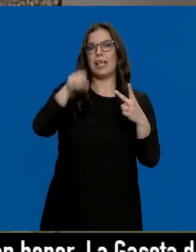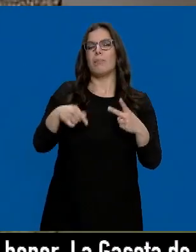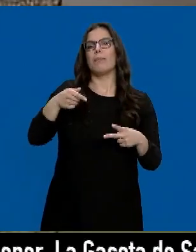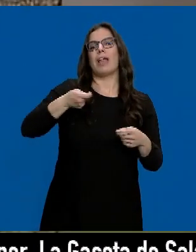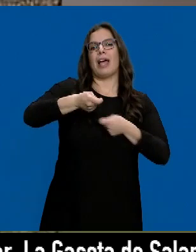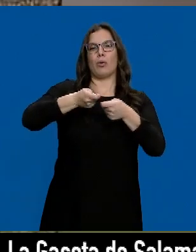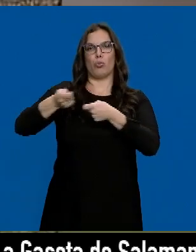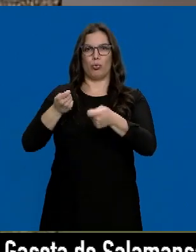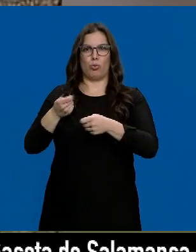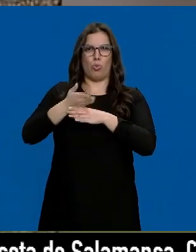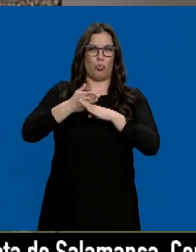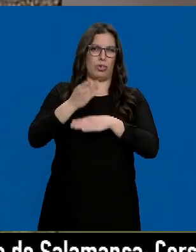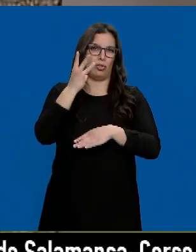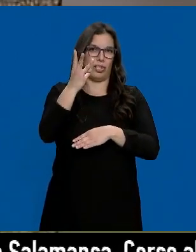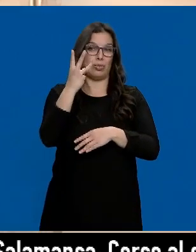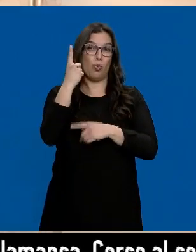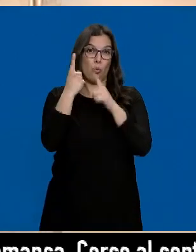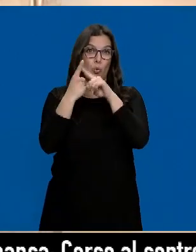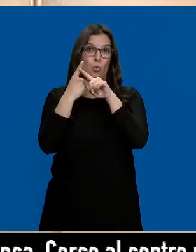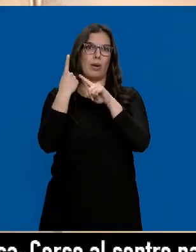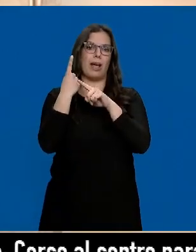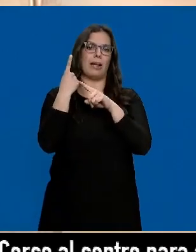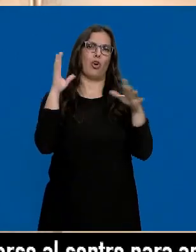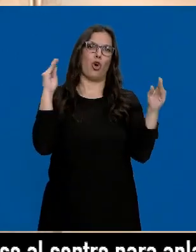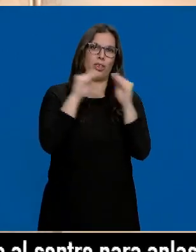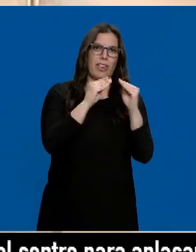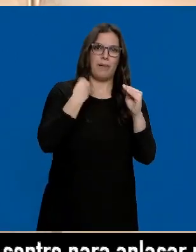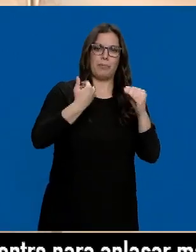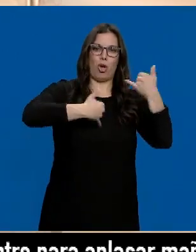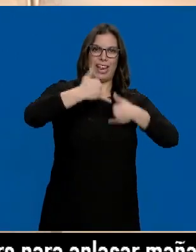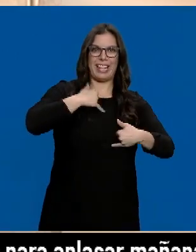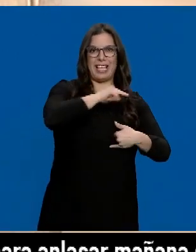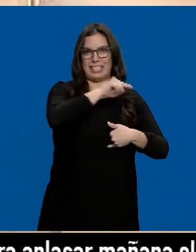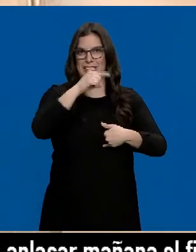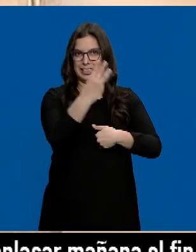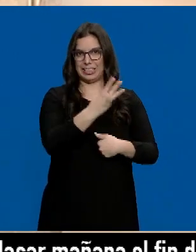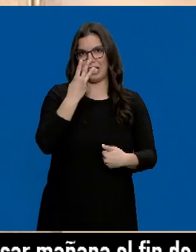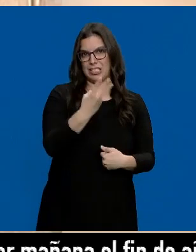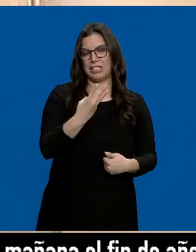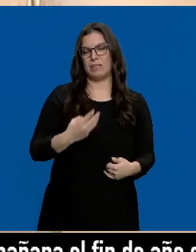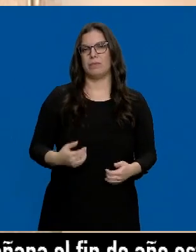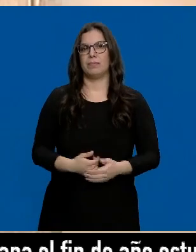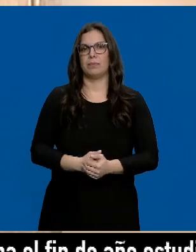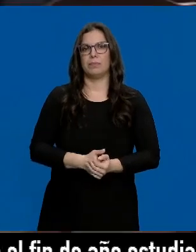blancas, una de ellas coincidente con la mayor parte de las lesiones que presentaba la familia Barrio Dos Ramos.